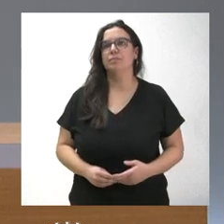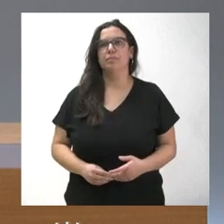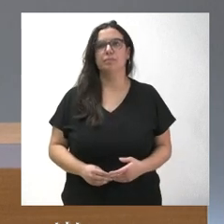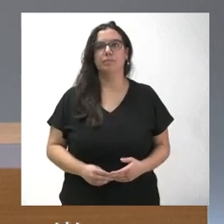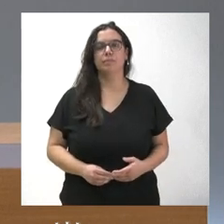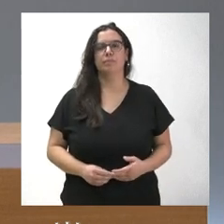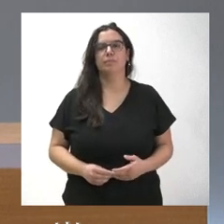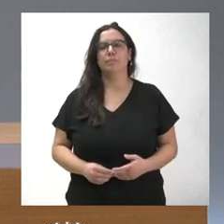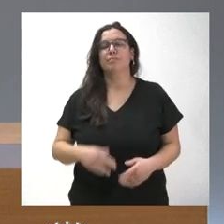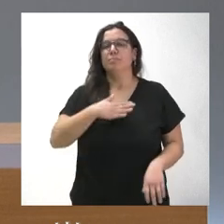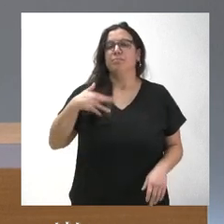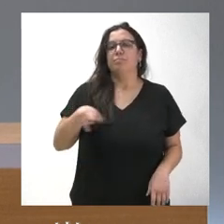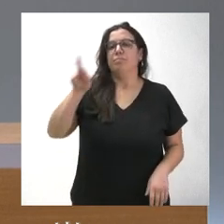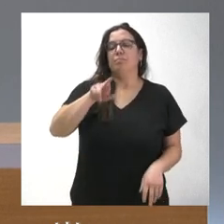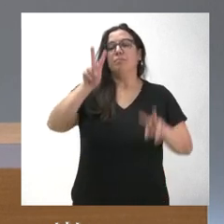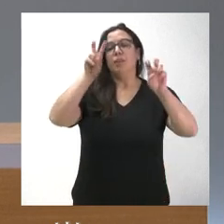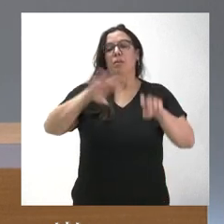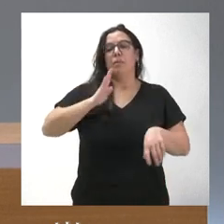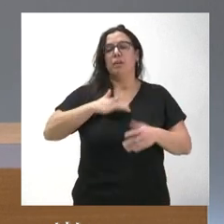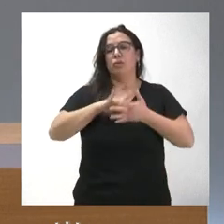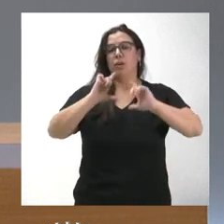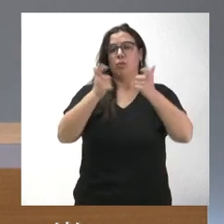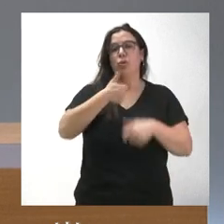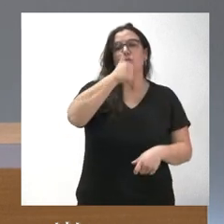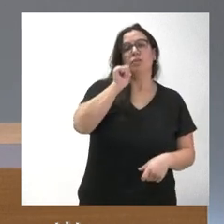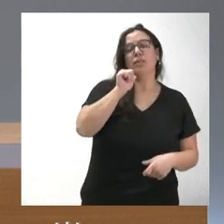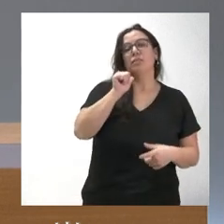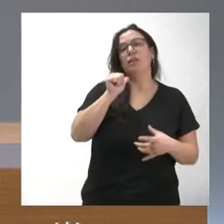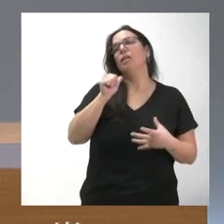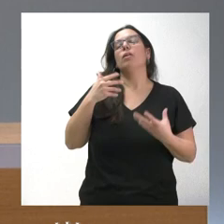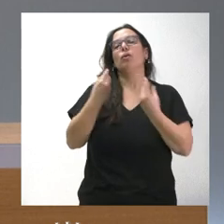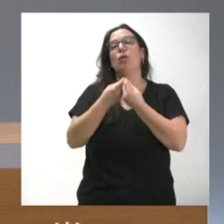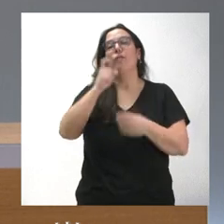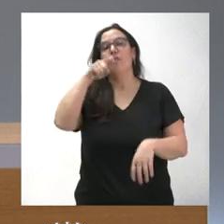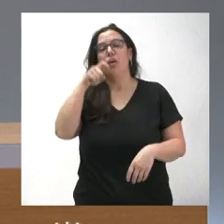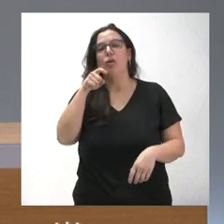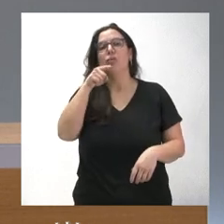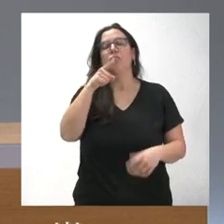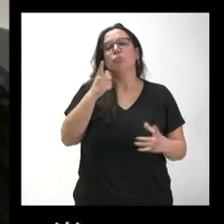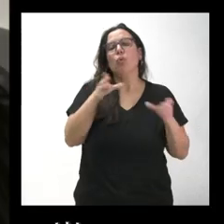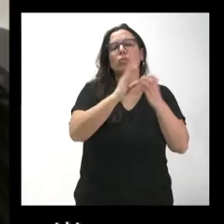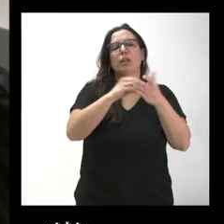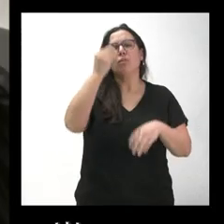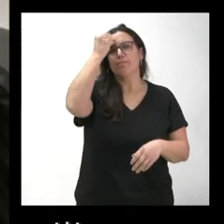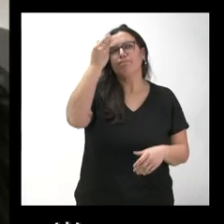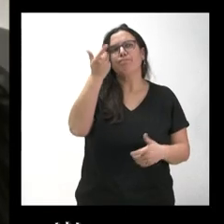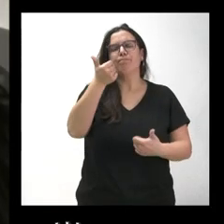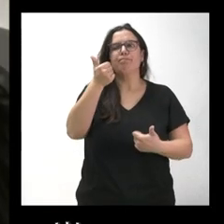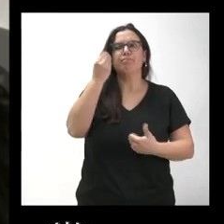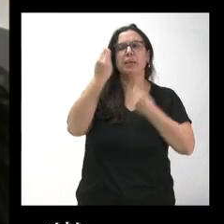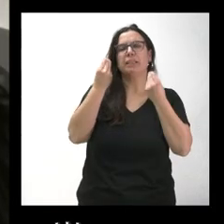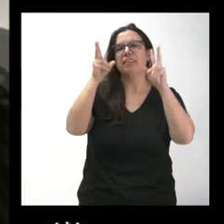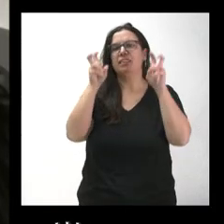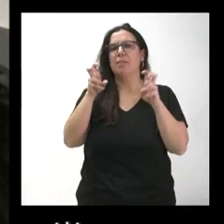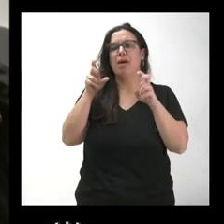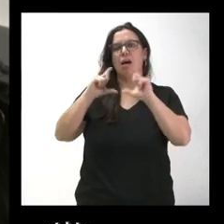Yo quería insistir en la reunión de mañana entre Pedro Sánchez y Alberto Muñoz. Me gustaría saber qué espera la Junta que se aborde en esa reunión o